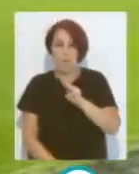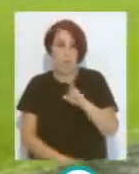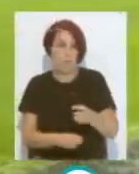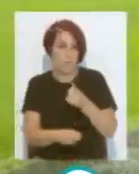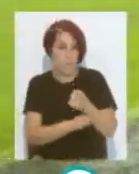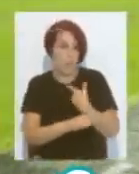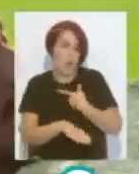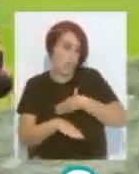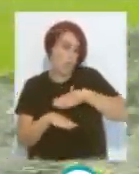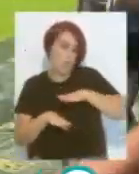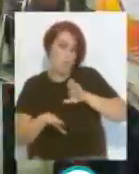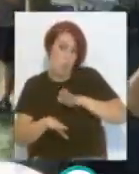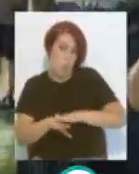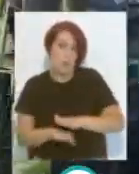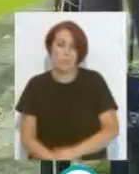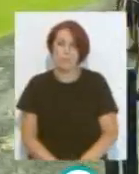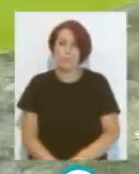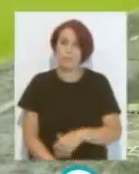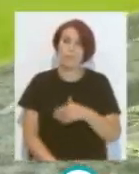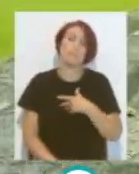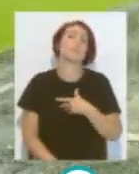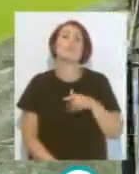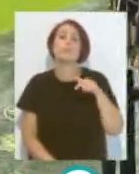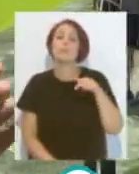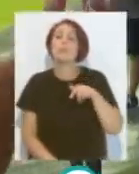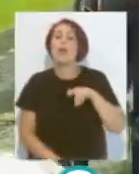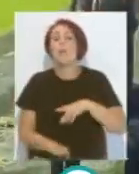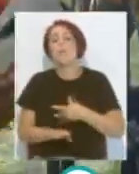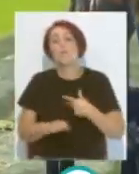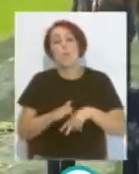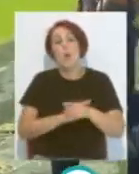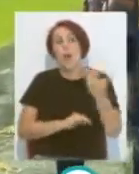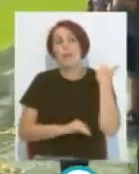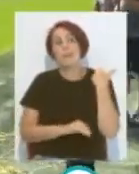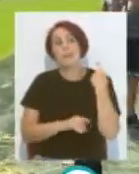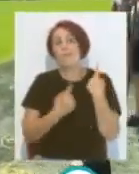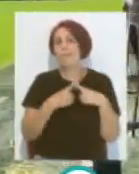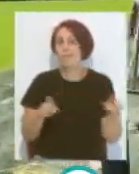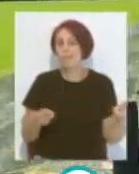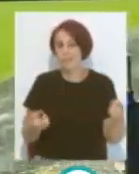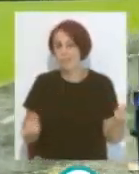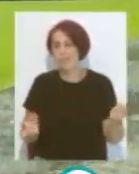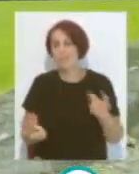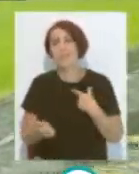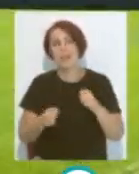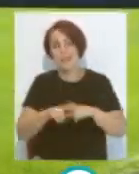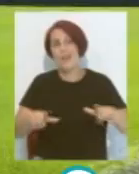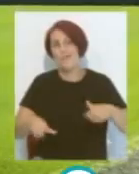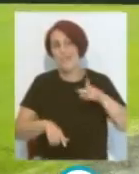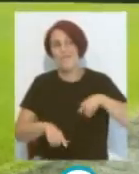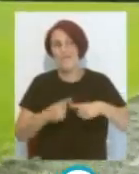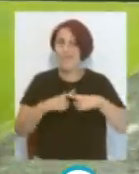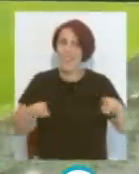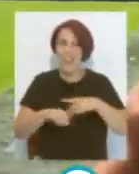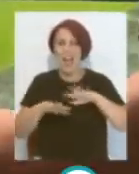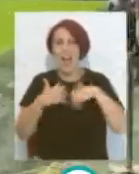hablando de Antes sacaste a colación Que antes el fútbol tenía otra cosa Los campos también Claro, el Carranza no